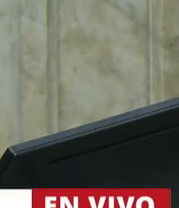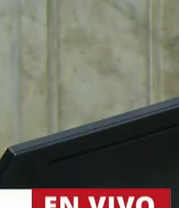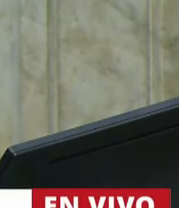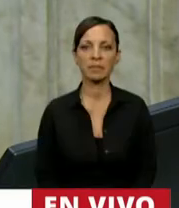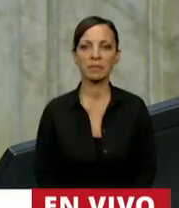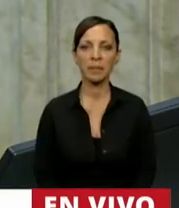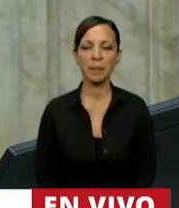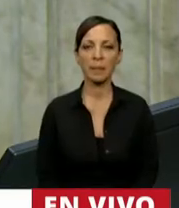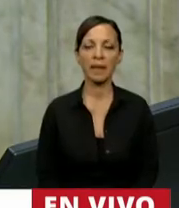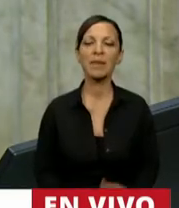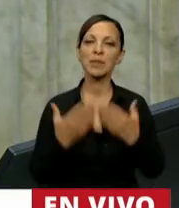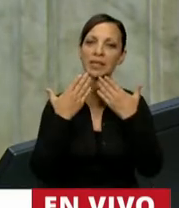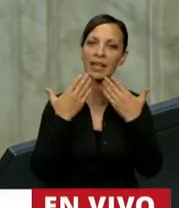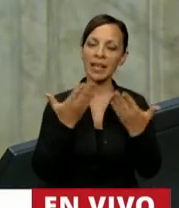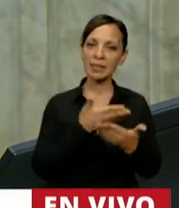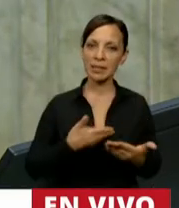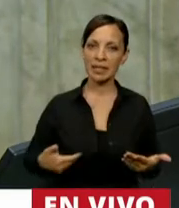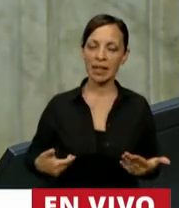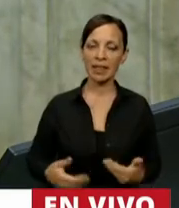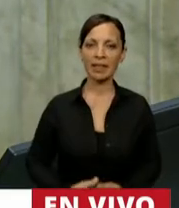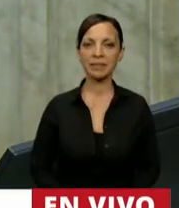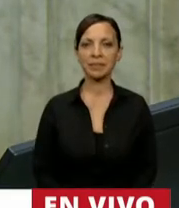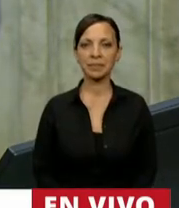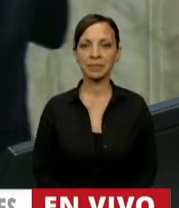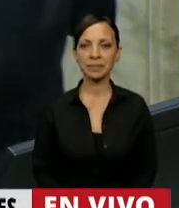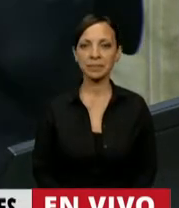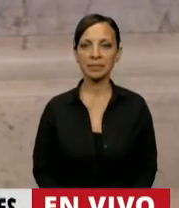Gracias, señor Presidente. Bueno,